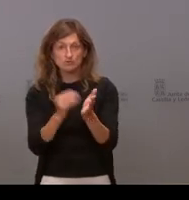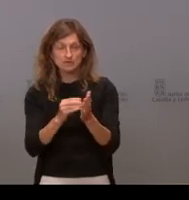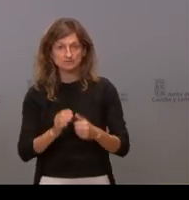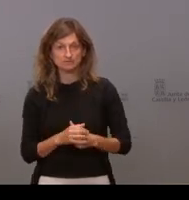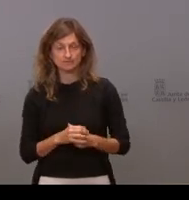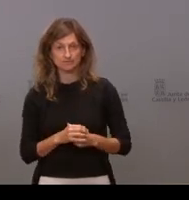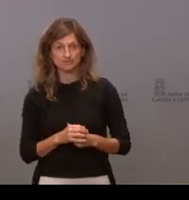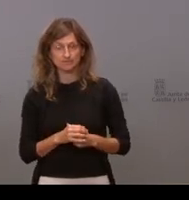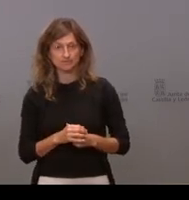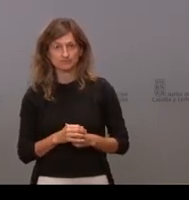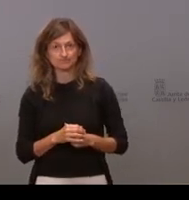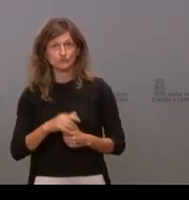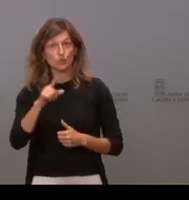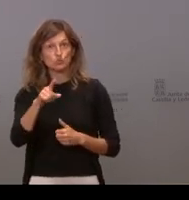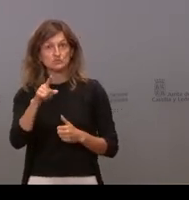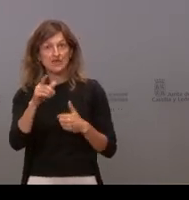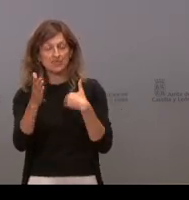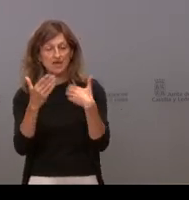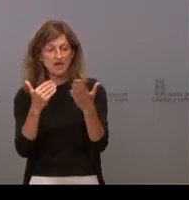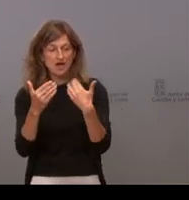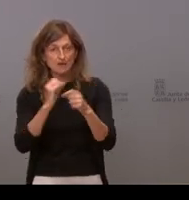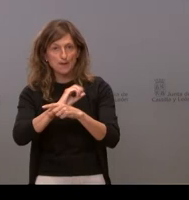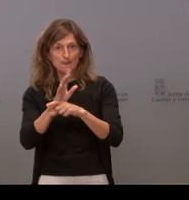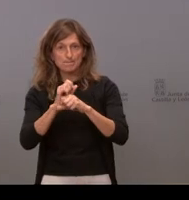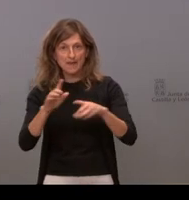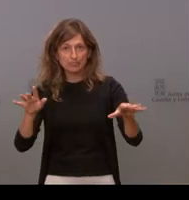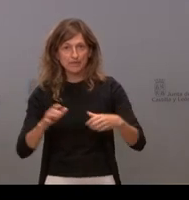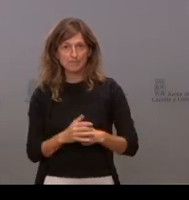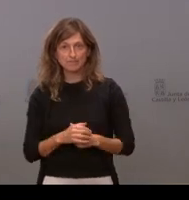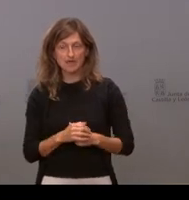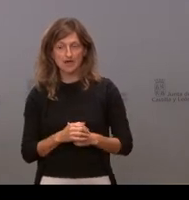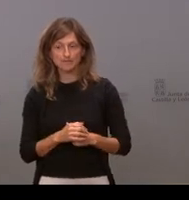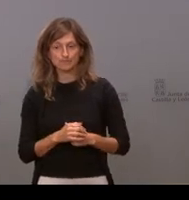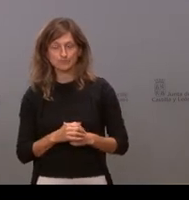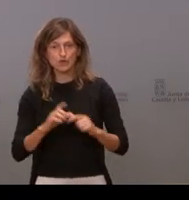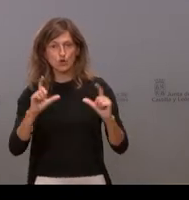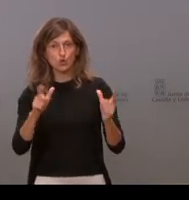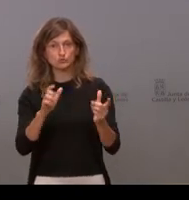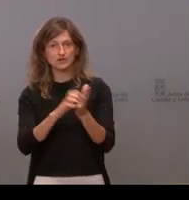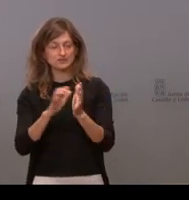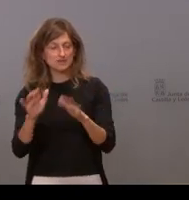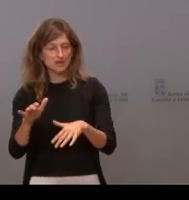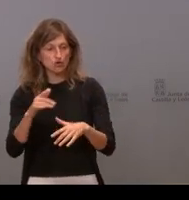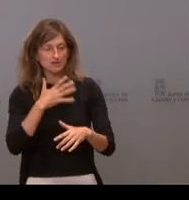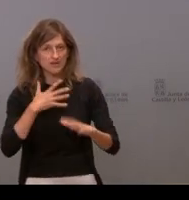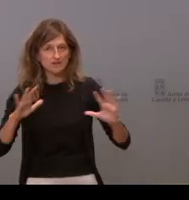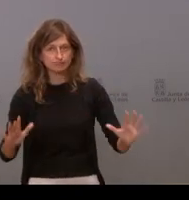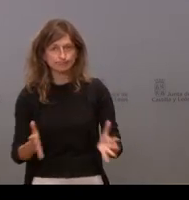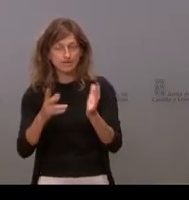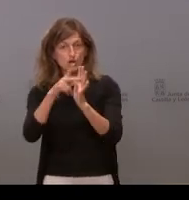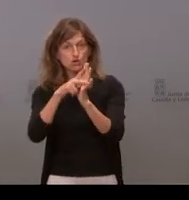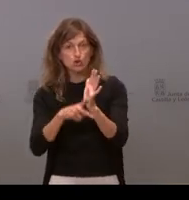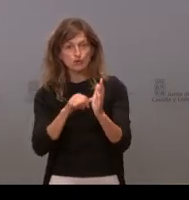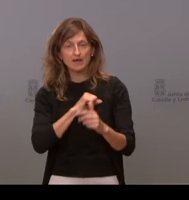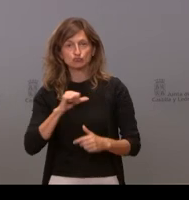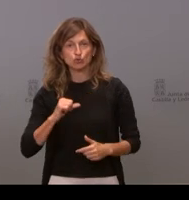el vacío legal del que hablan respecto a la pandemia no sé si la Junta se plantea impulsar alguna norma autonómica